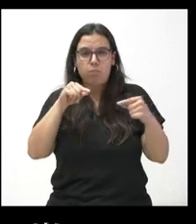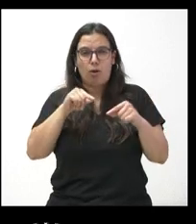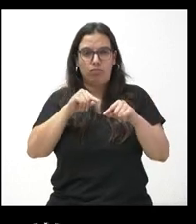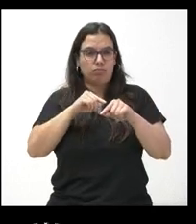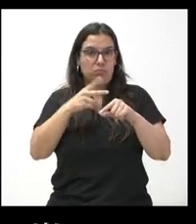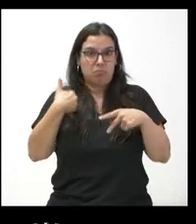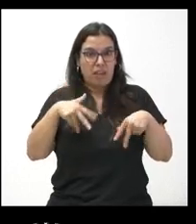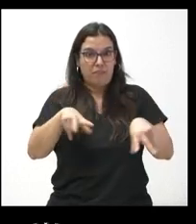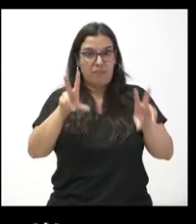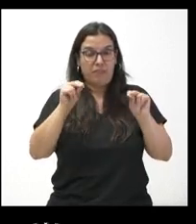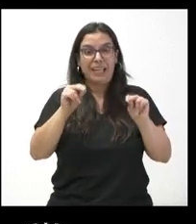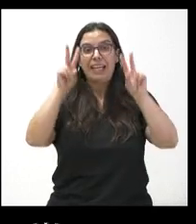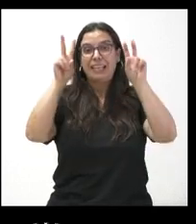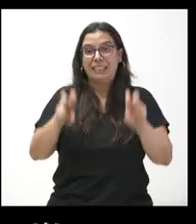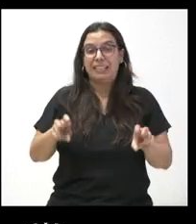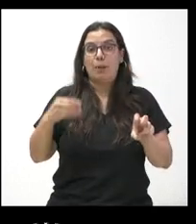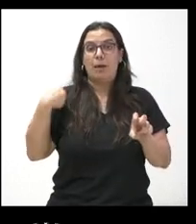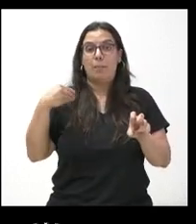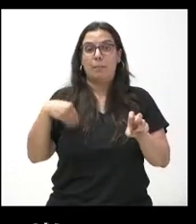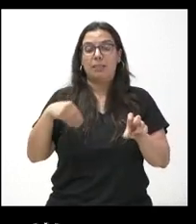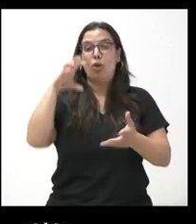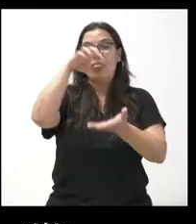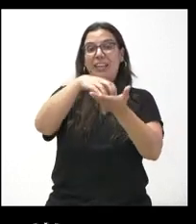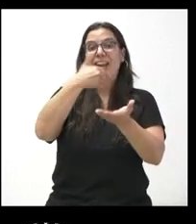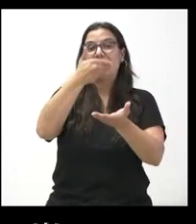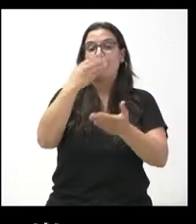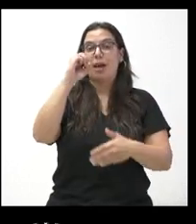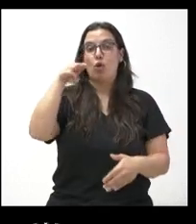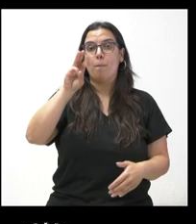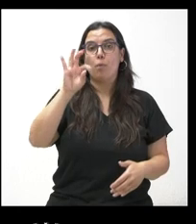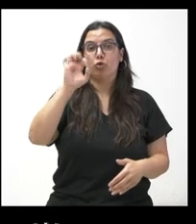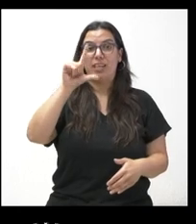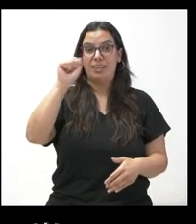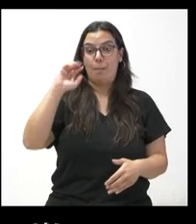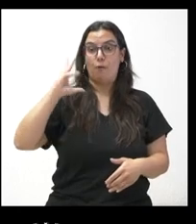marcha el derribo de las torres de la central térmica de Compostilla, en Ponferrada.